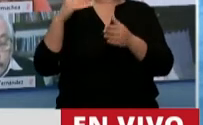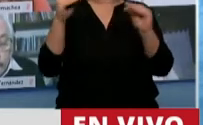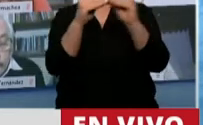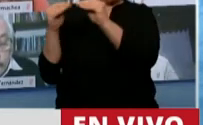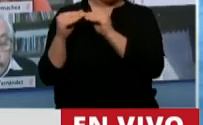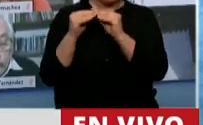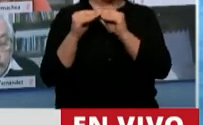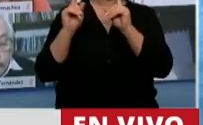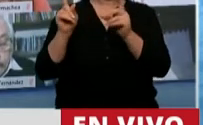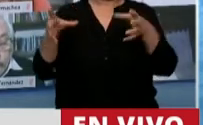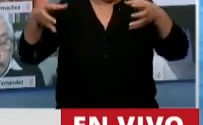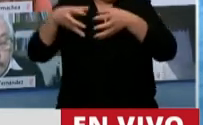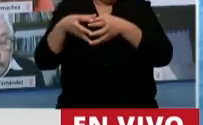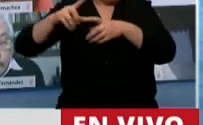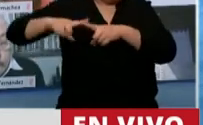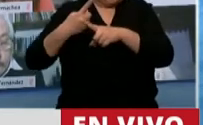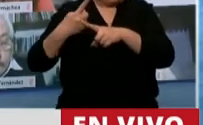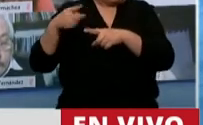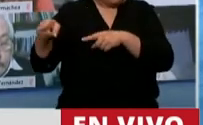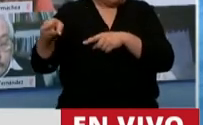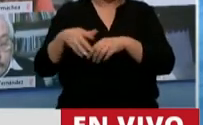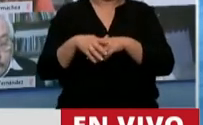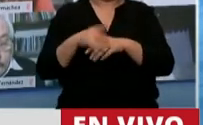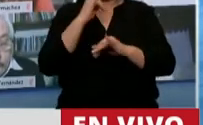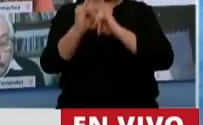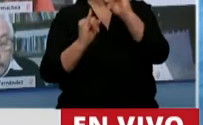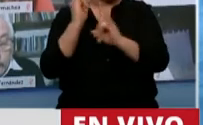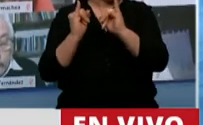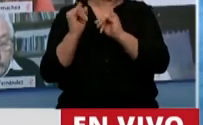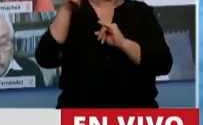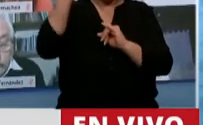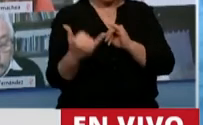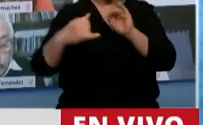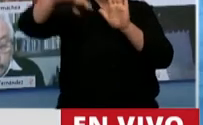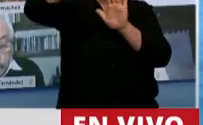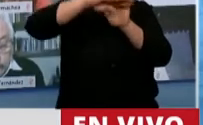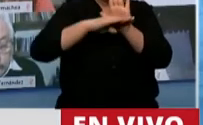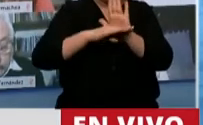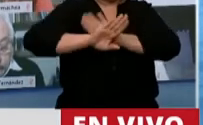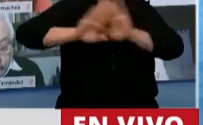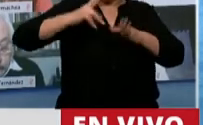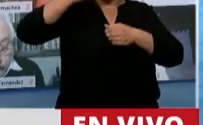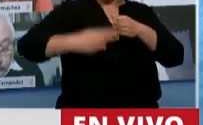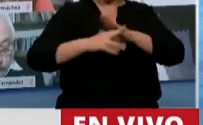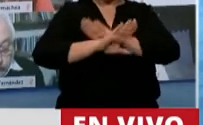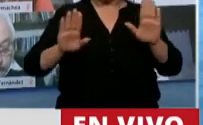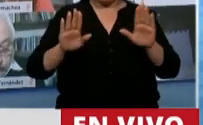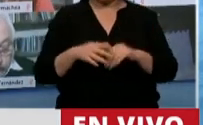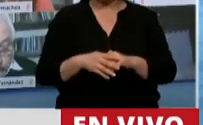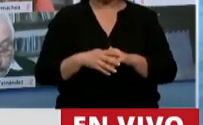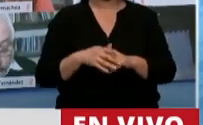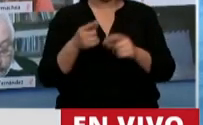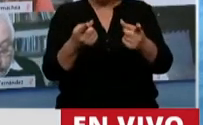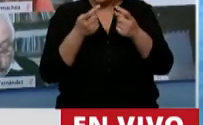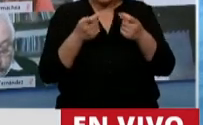colegas en el interbloque, hay un protocolo que venció, que requería que